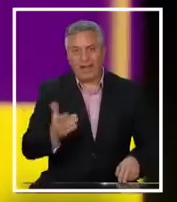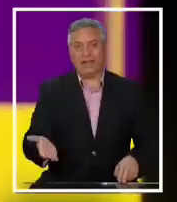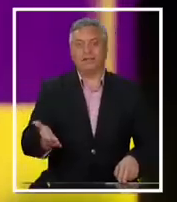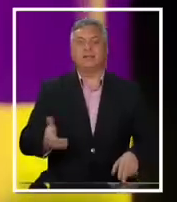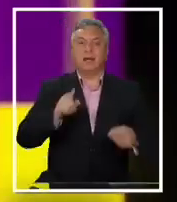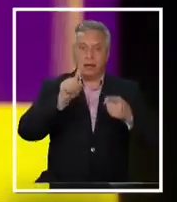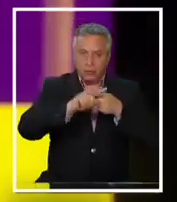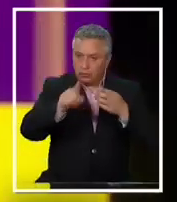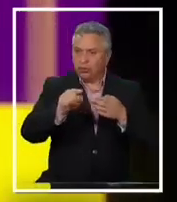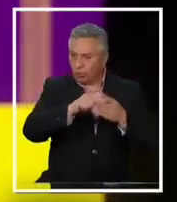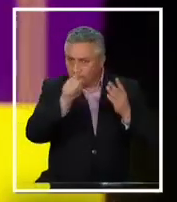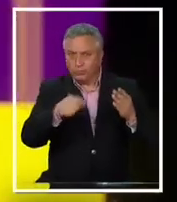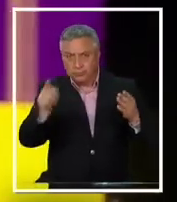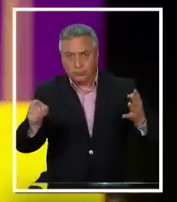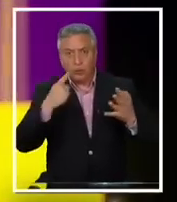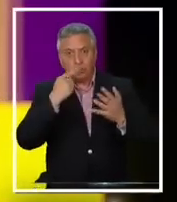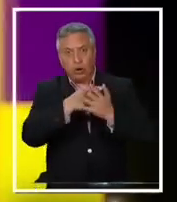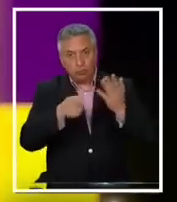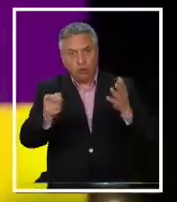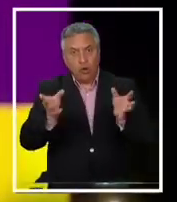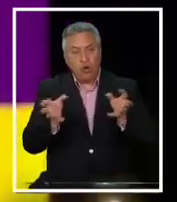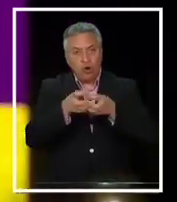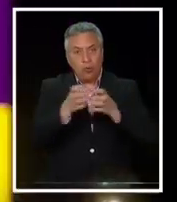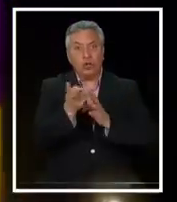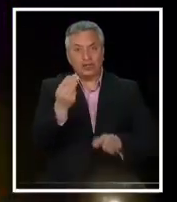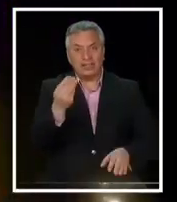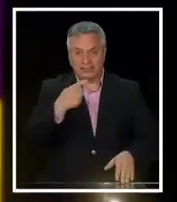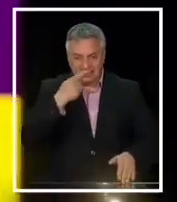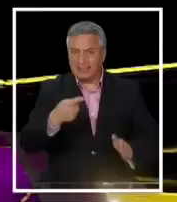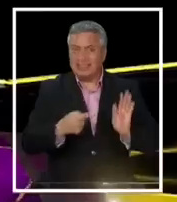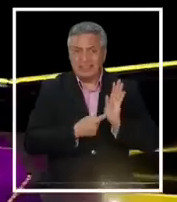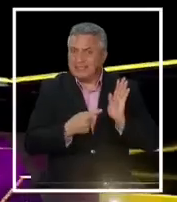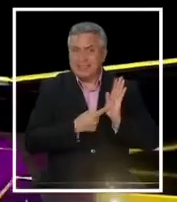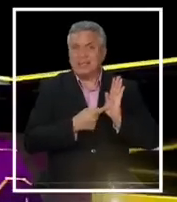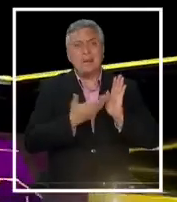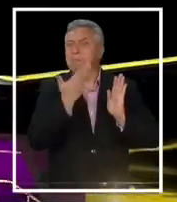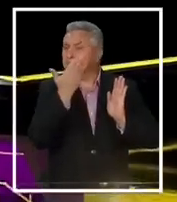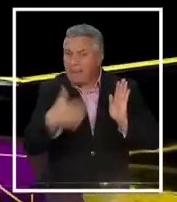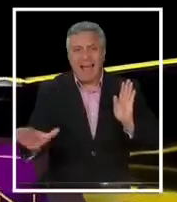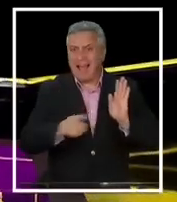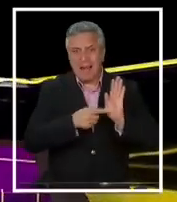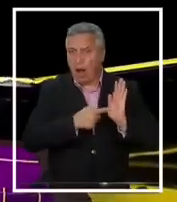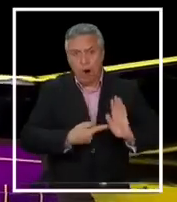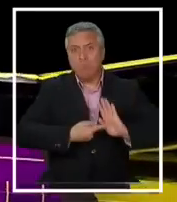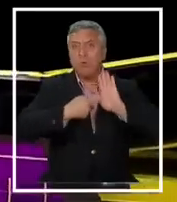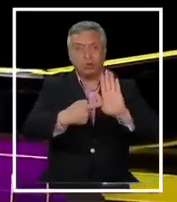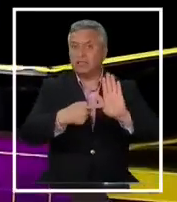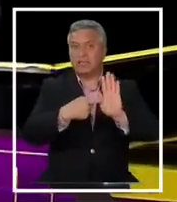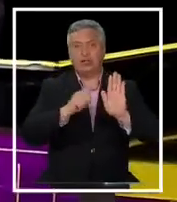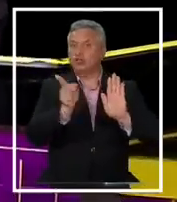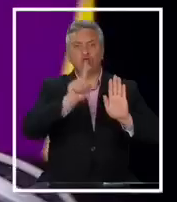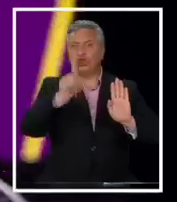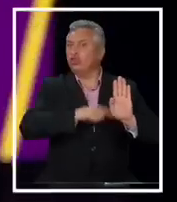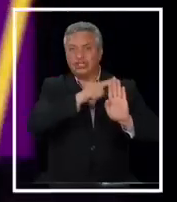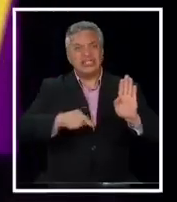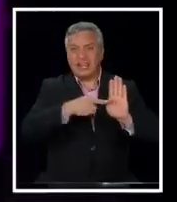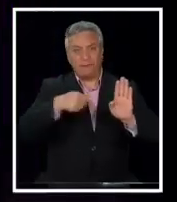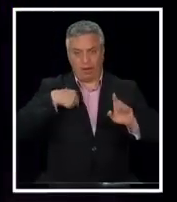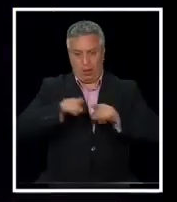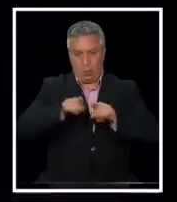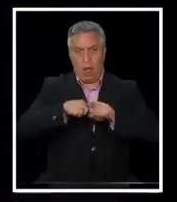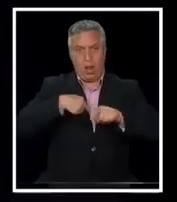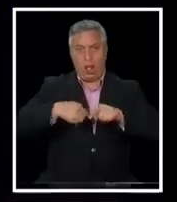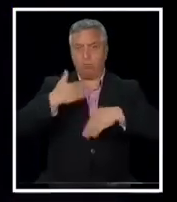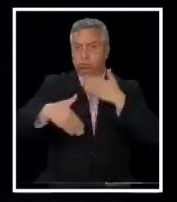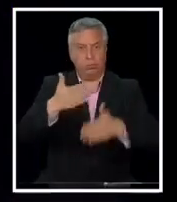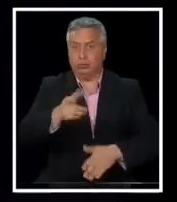Valdemar Carrasco, parte del Grupo de los Trece, digan hoy día esta es una mala propuesta que nos sirve para salir adelante en nuestro país. Pero